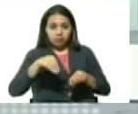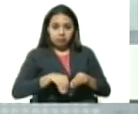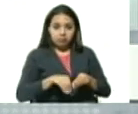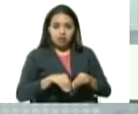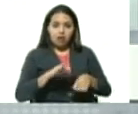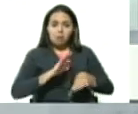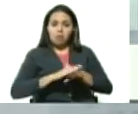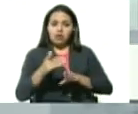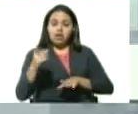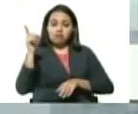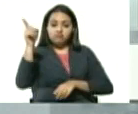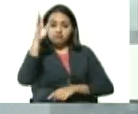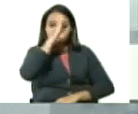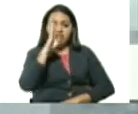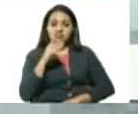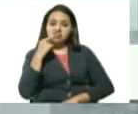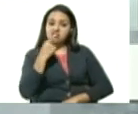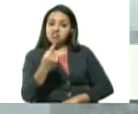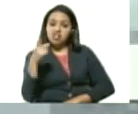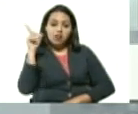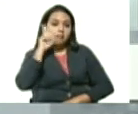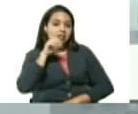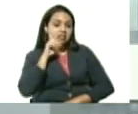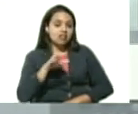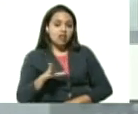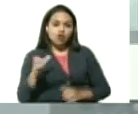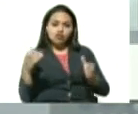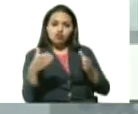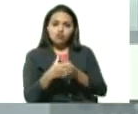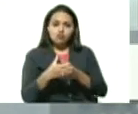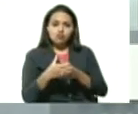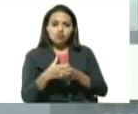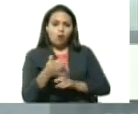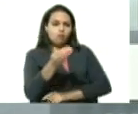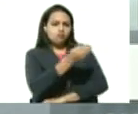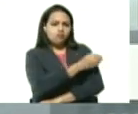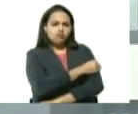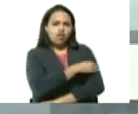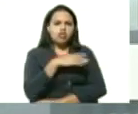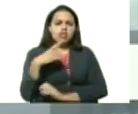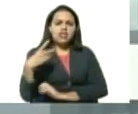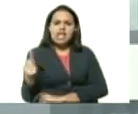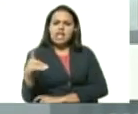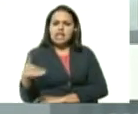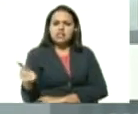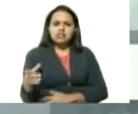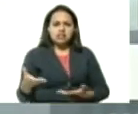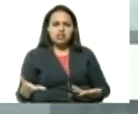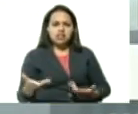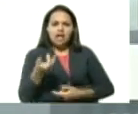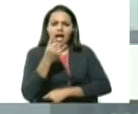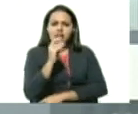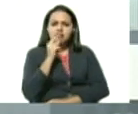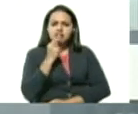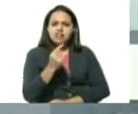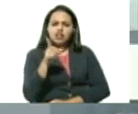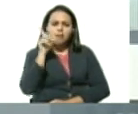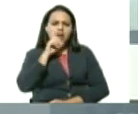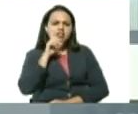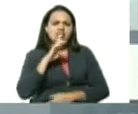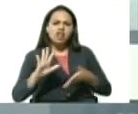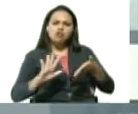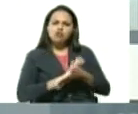descaradamente la derecha psicópata la derecha mercenaria está mintiendo sobre